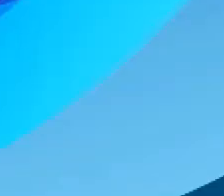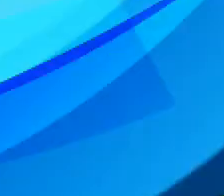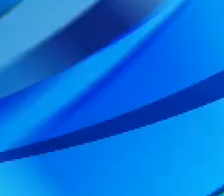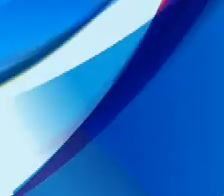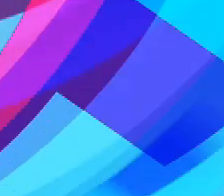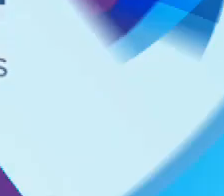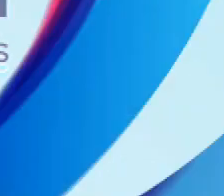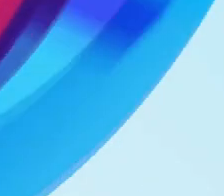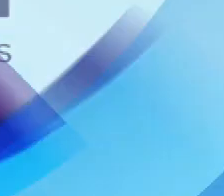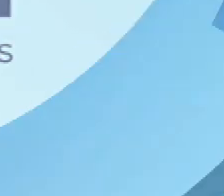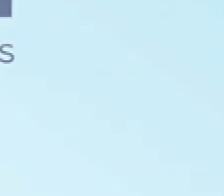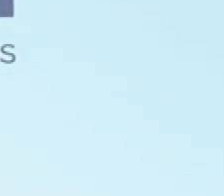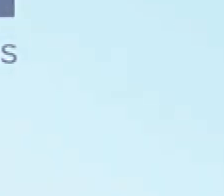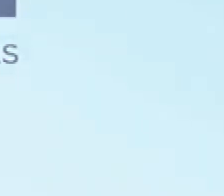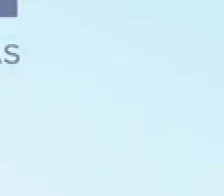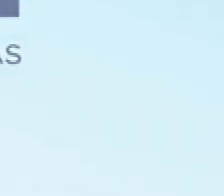exportaciones.